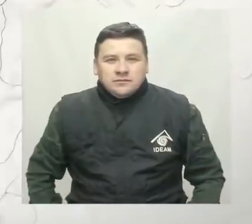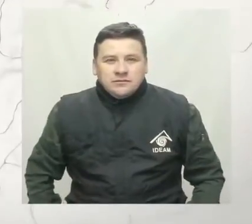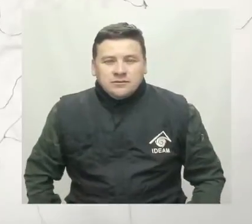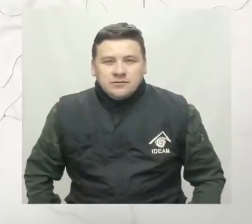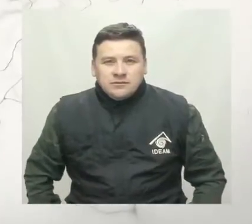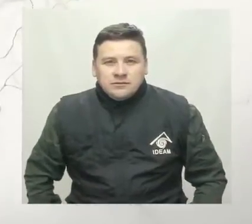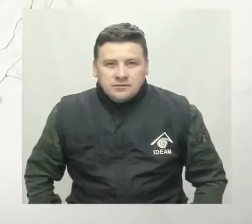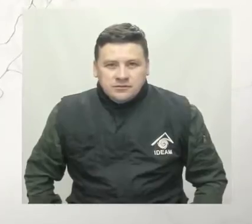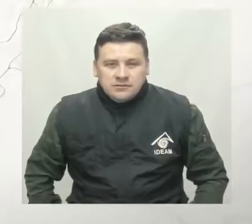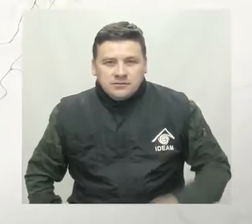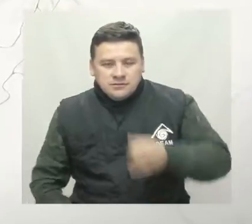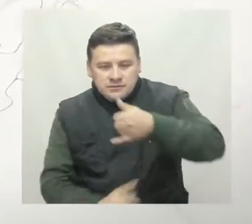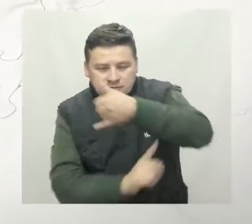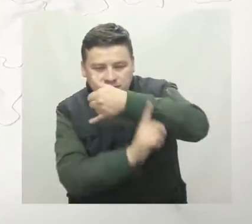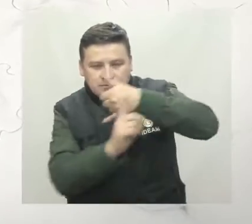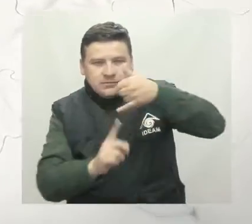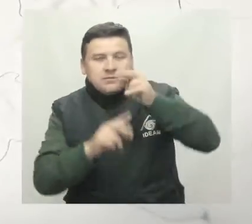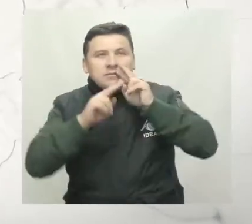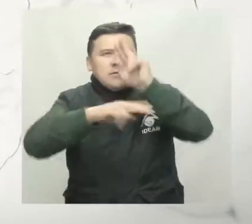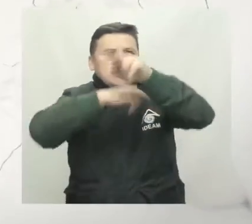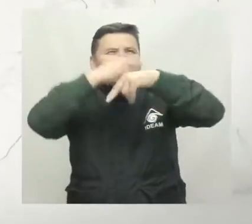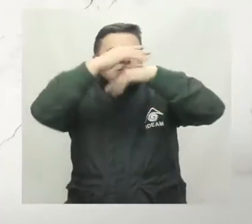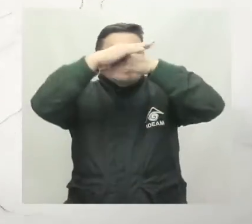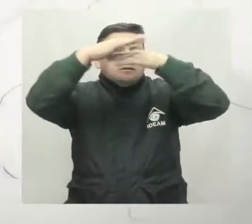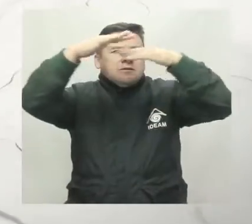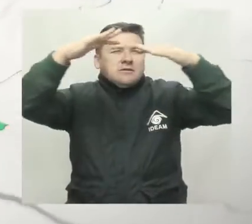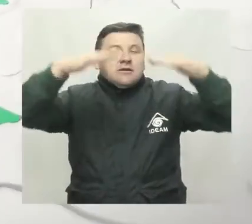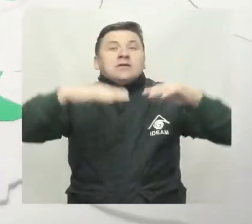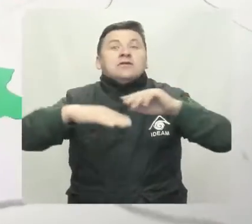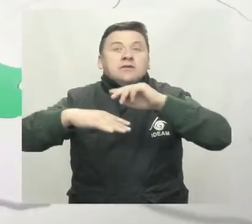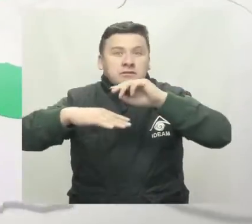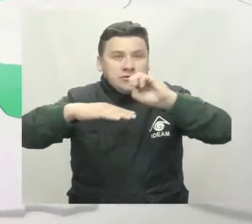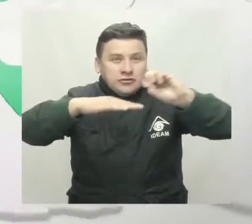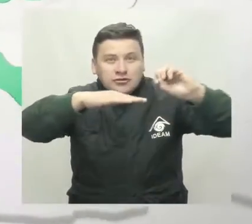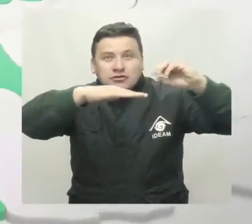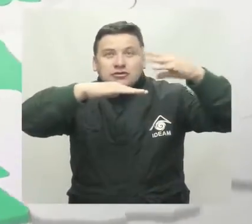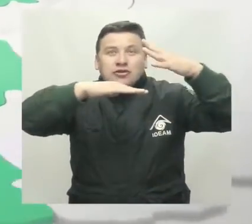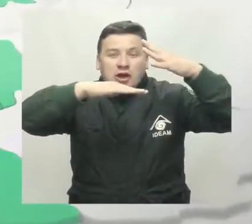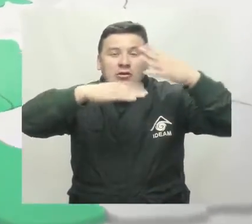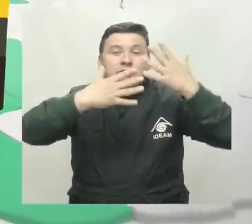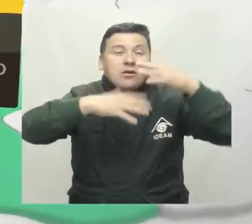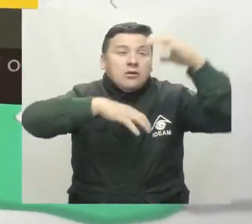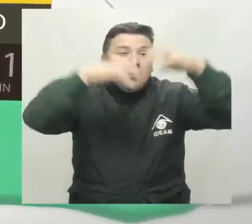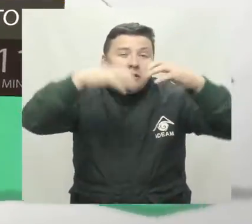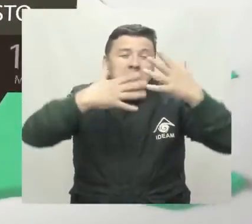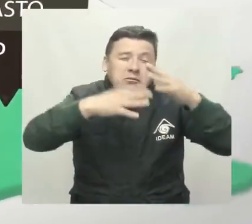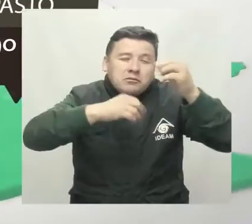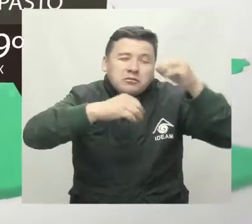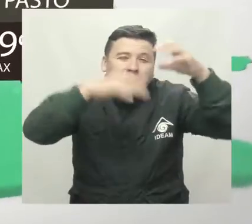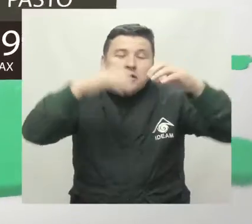El litoral del Pacífico estima cielos cubiertos con tiempo seco con tiempo La